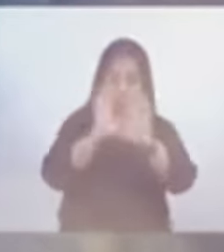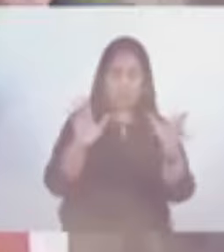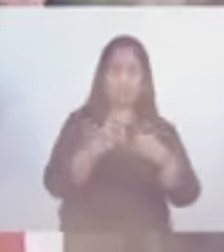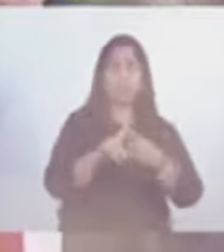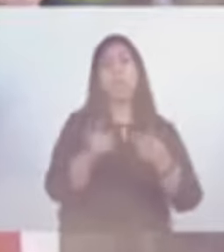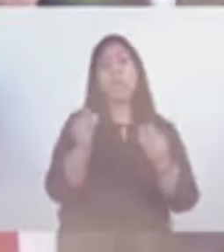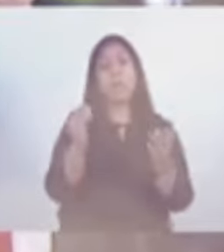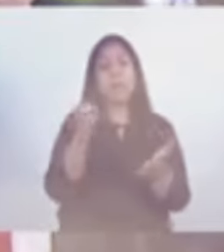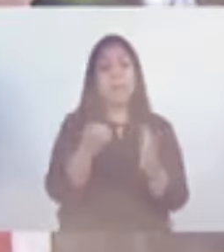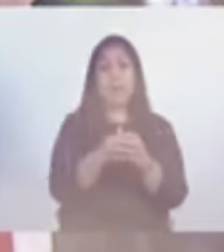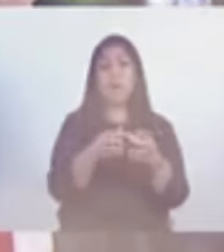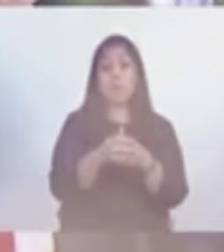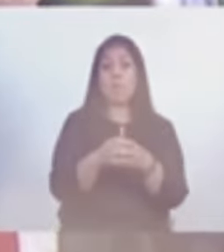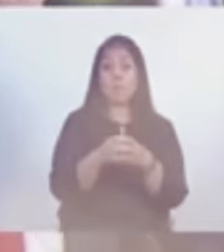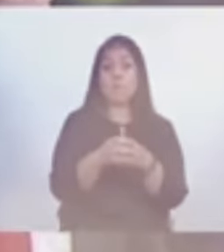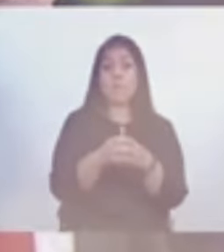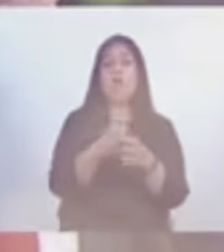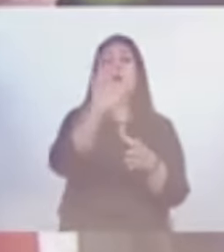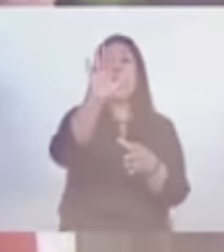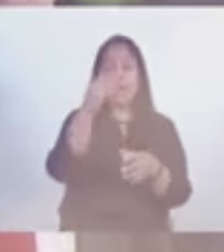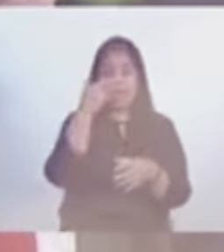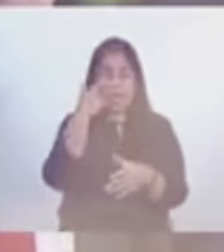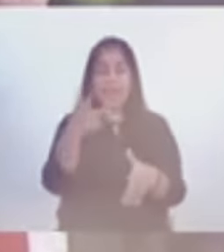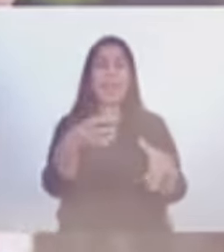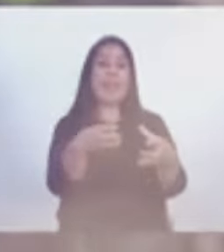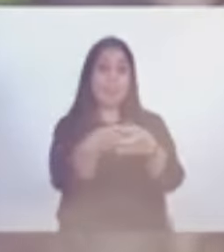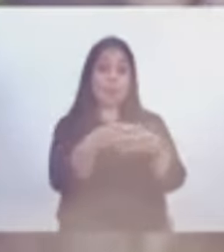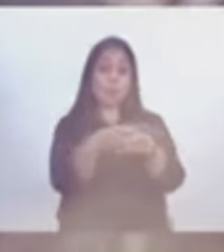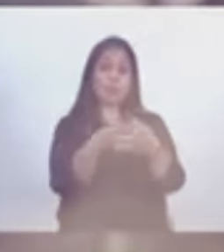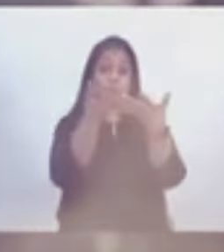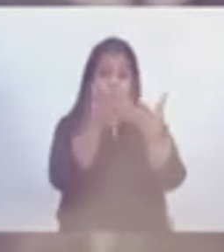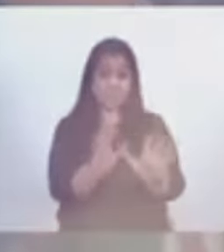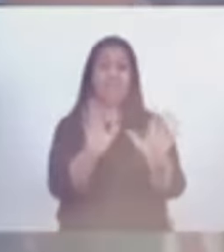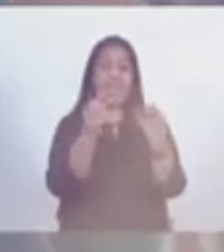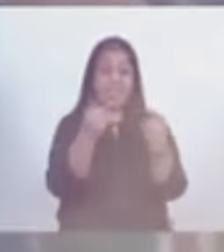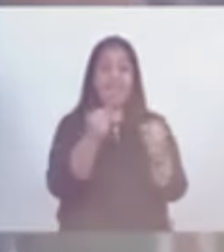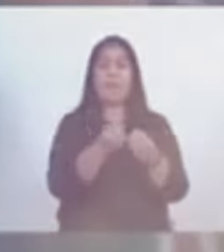ha colocado ya